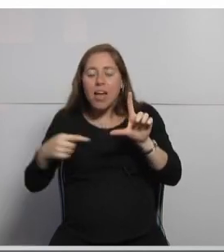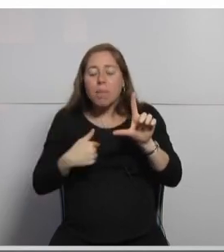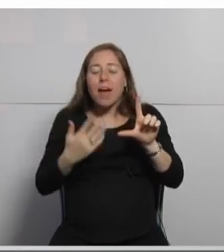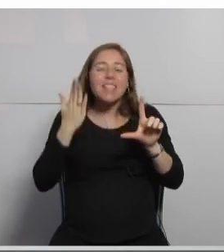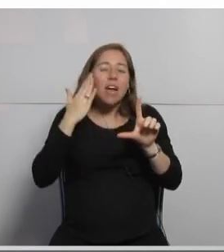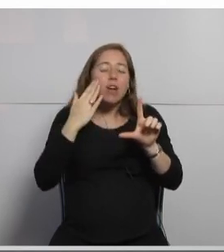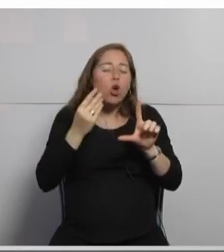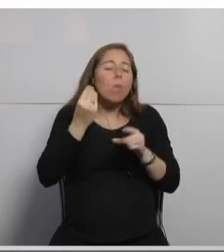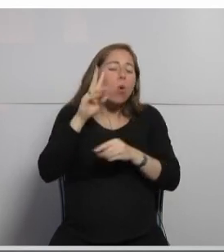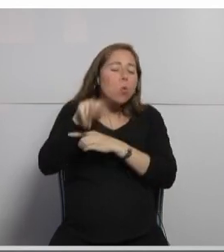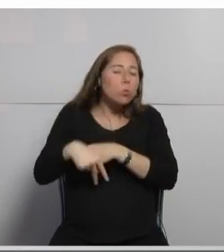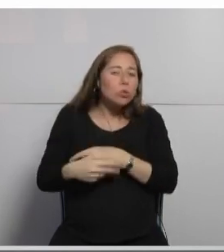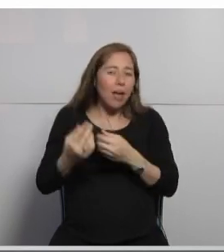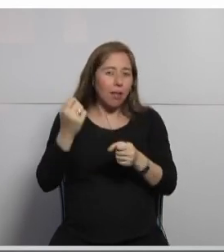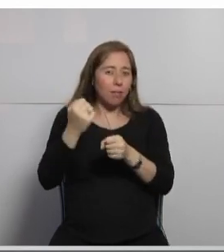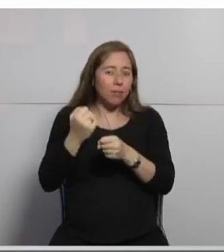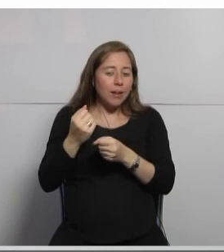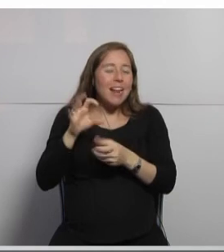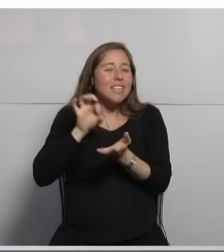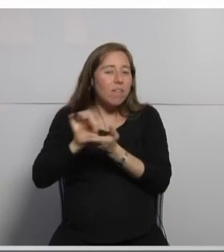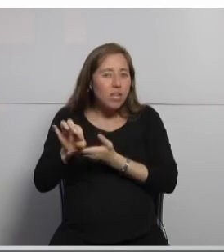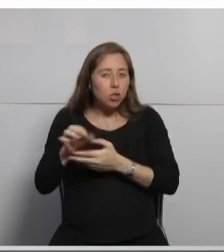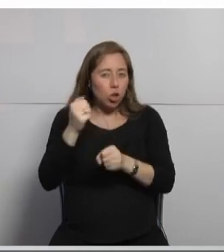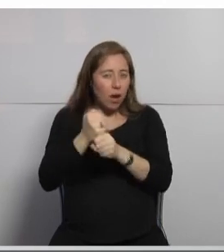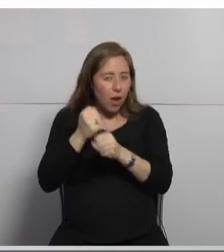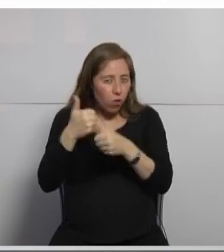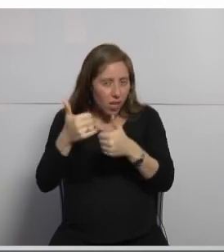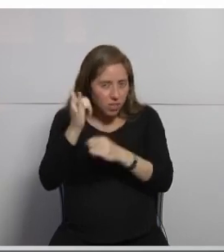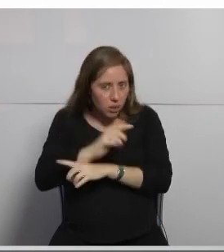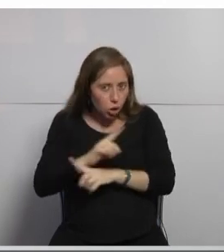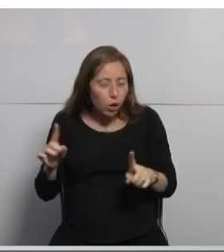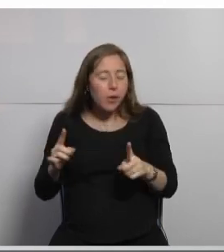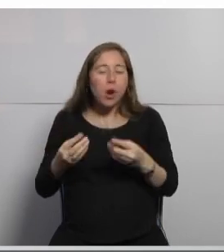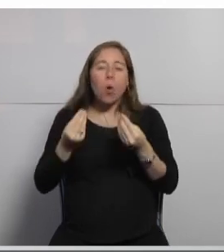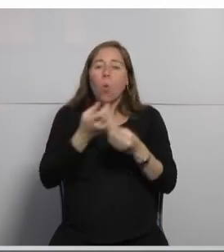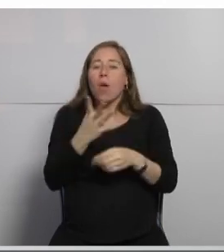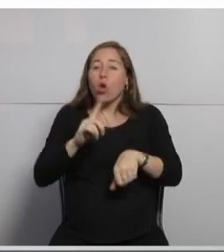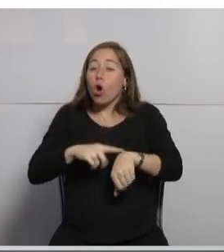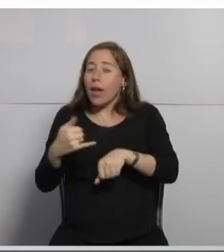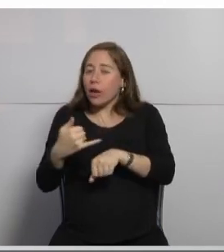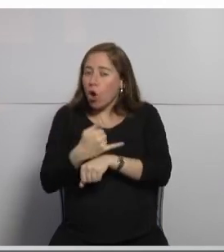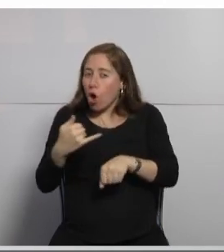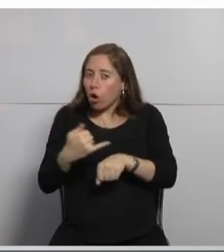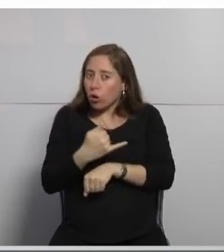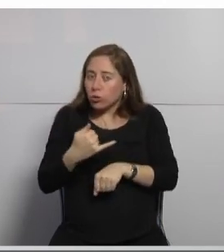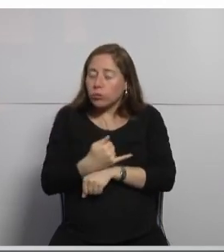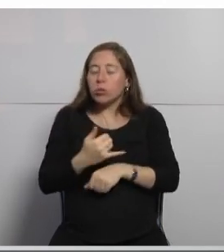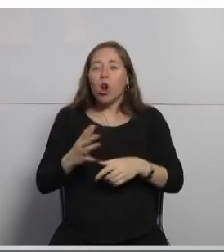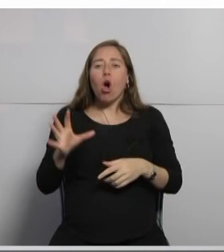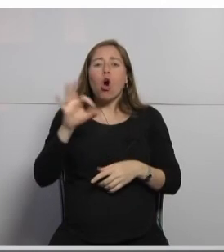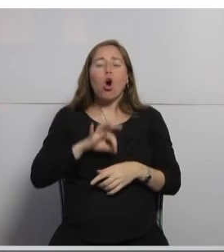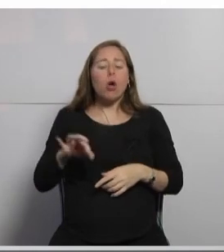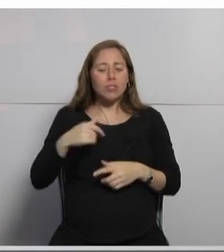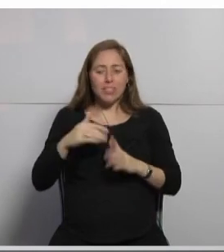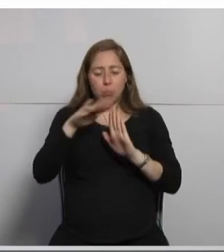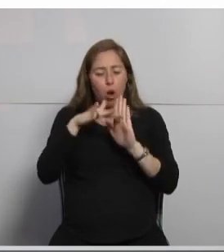nuestra arquitectura vemos si hay algún error dónde está el error cuánto tiempo tarda por ejemplo un servicio en conectarse a la base